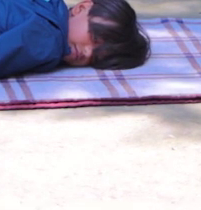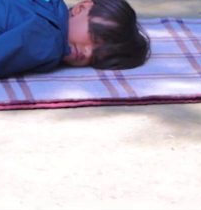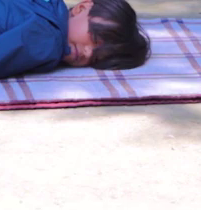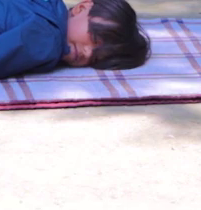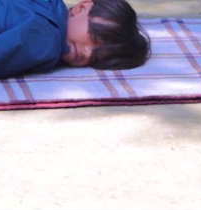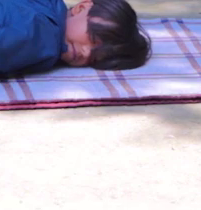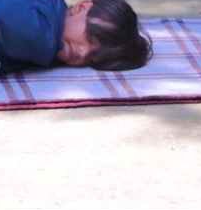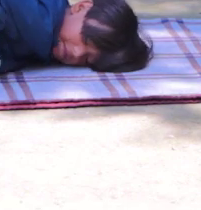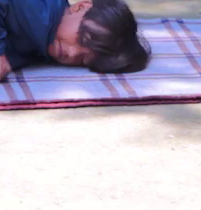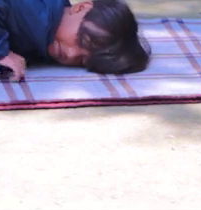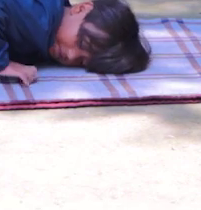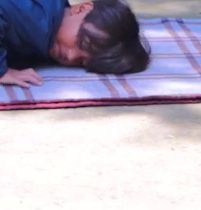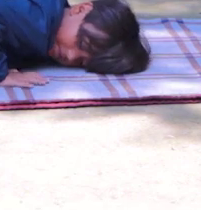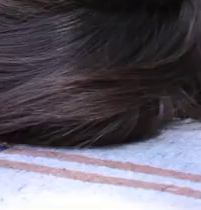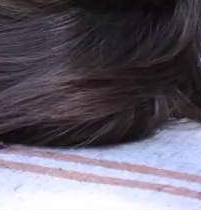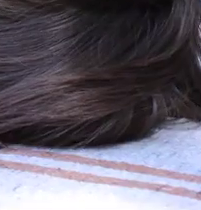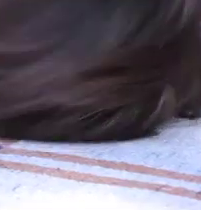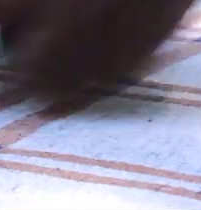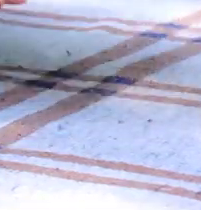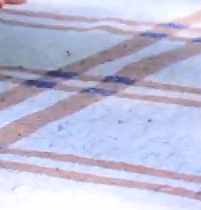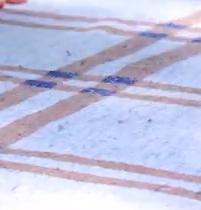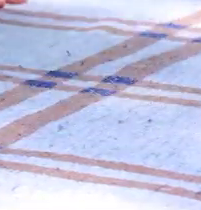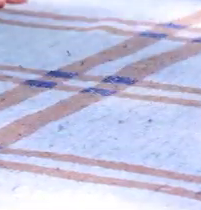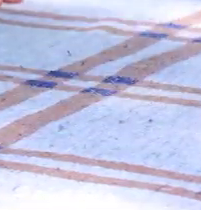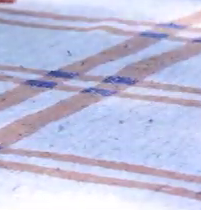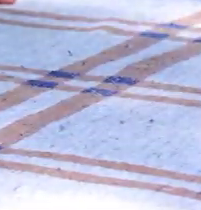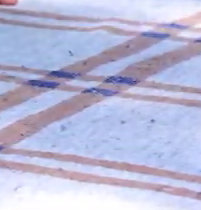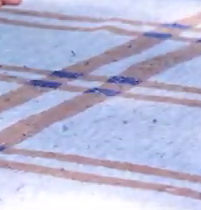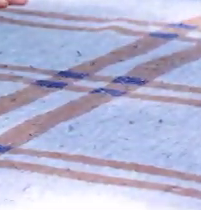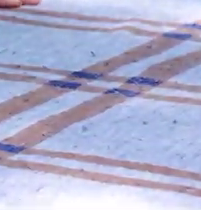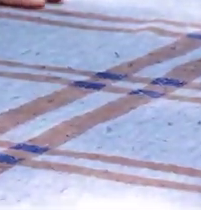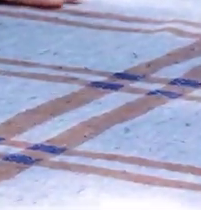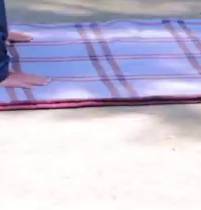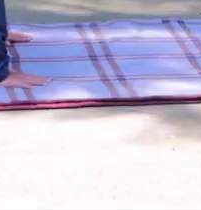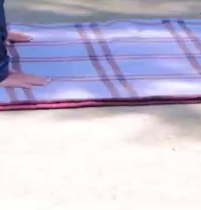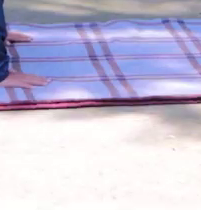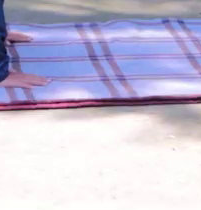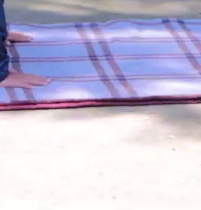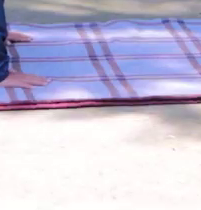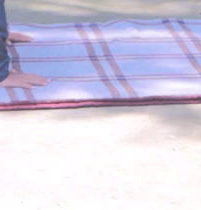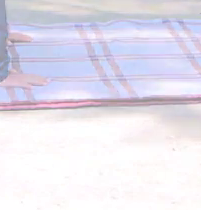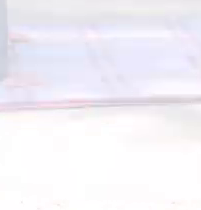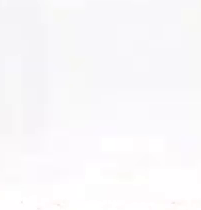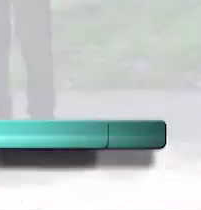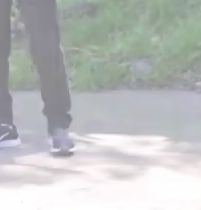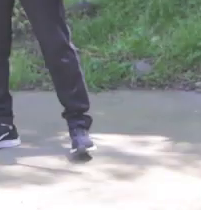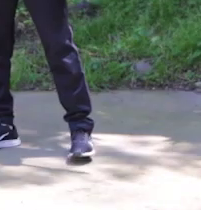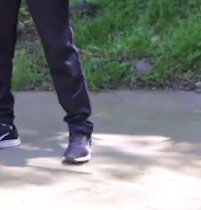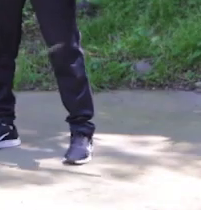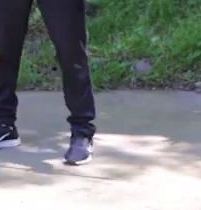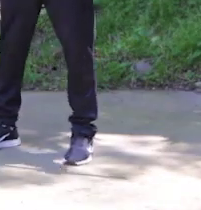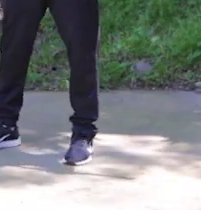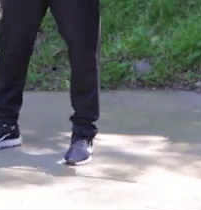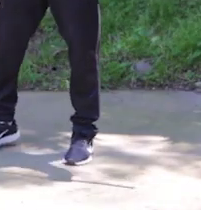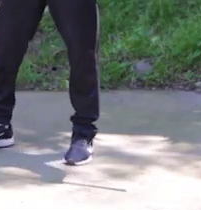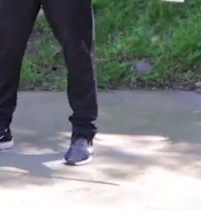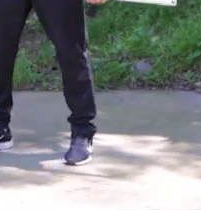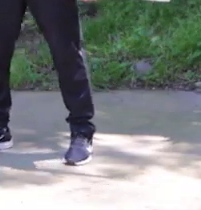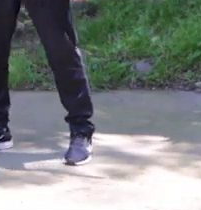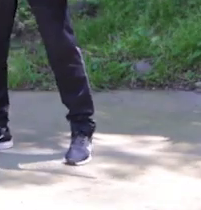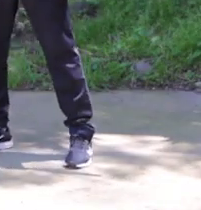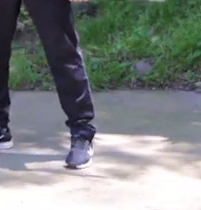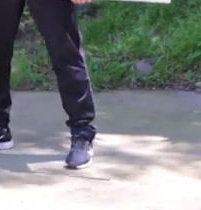preparamos nuevamente para hacer el ejercicio extendemos brazos y trabajamos ok vamos a trabajar